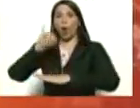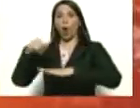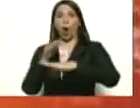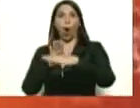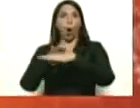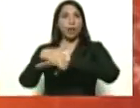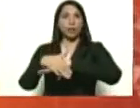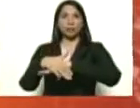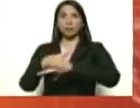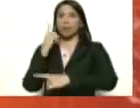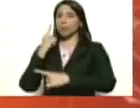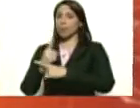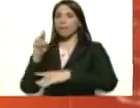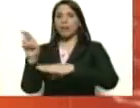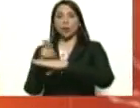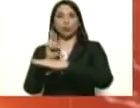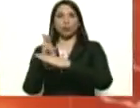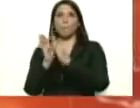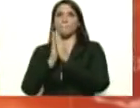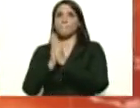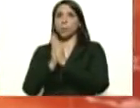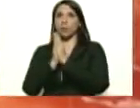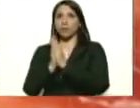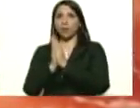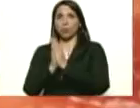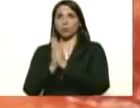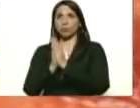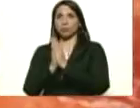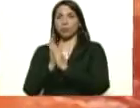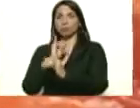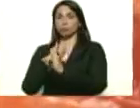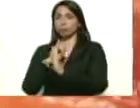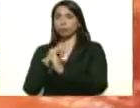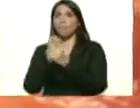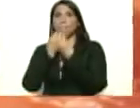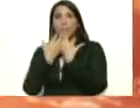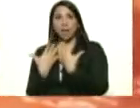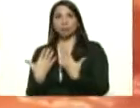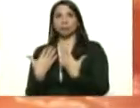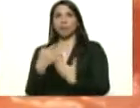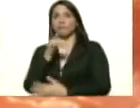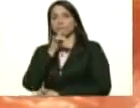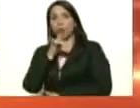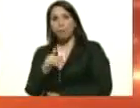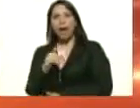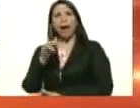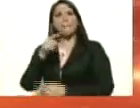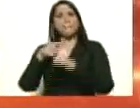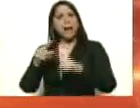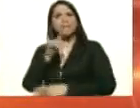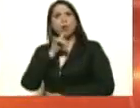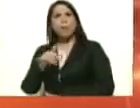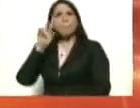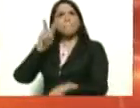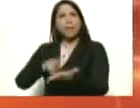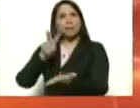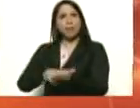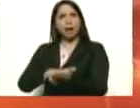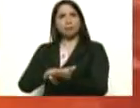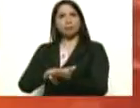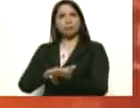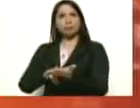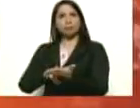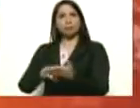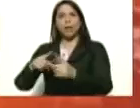permanentemente, las redes sociales para el bien, para la verdad, para